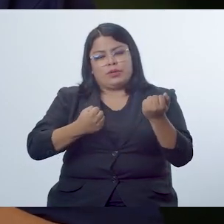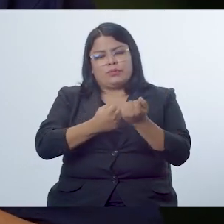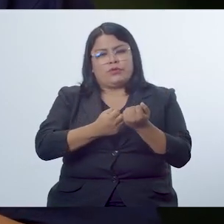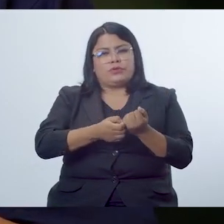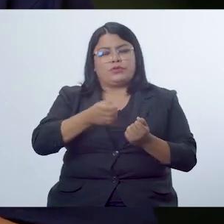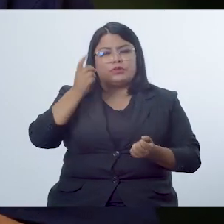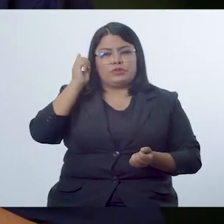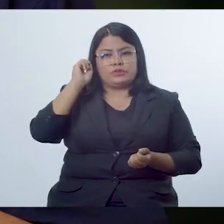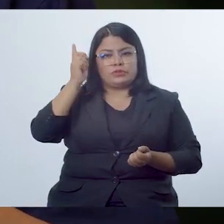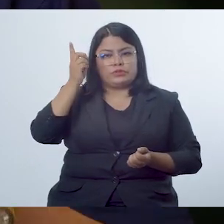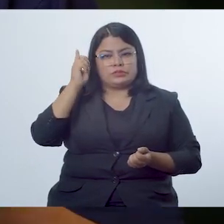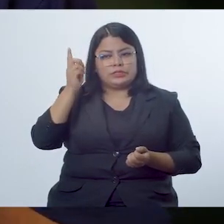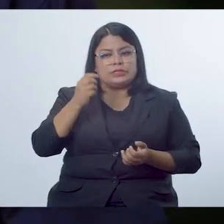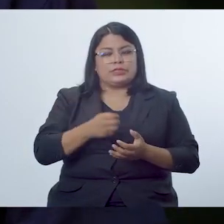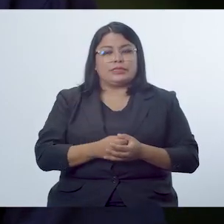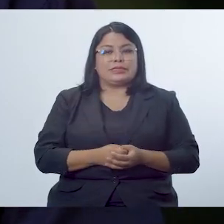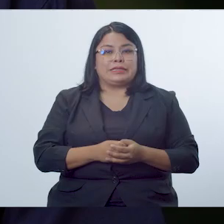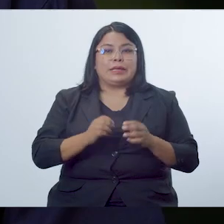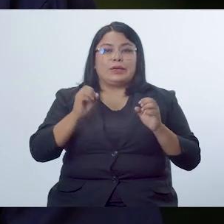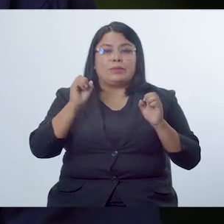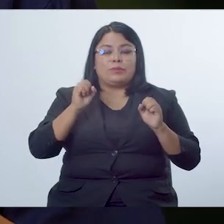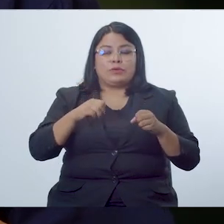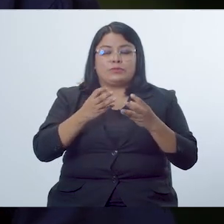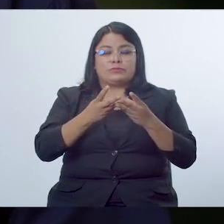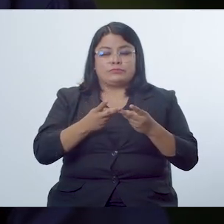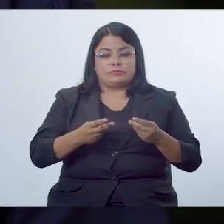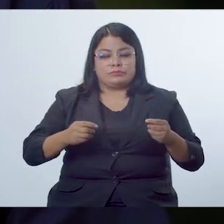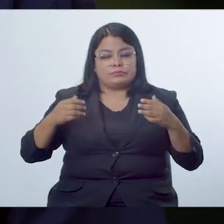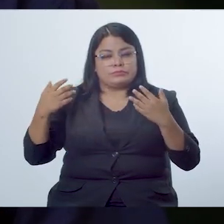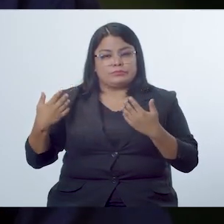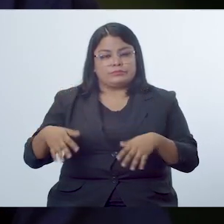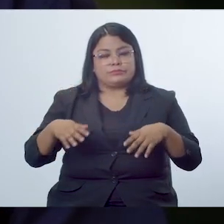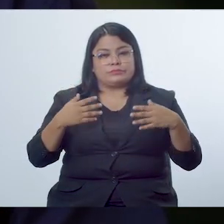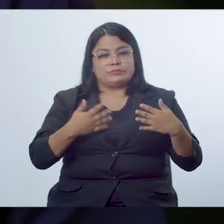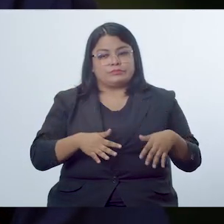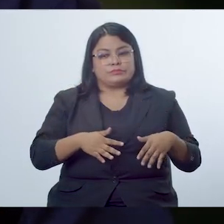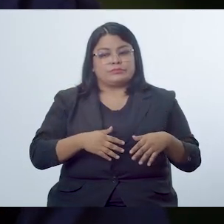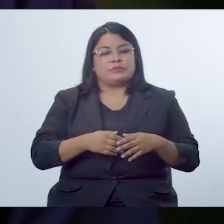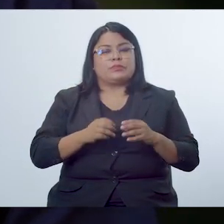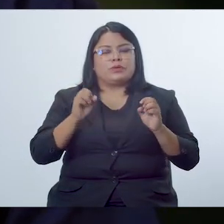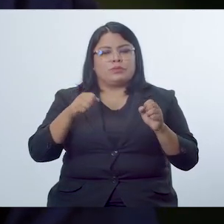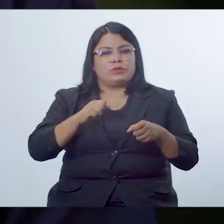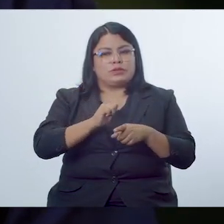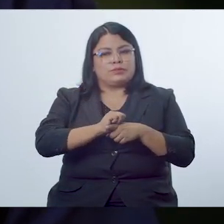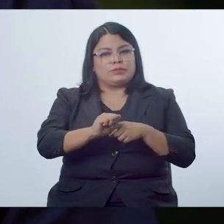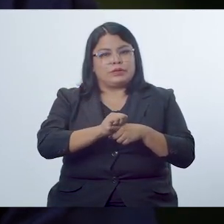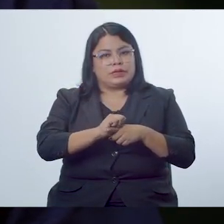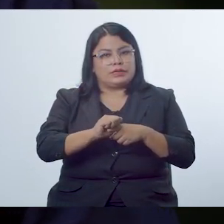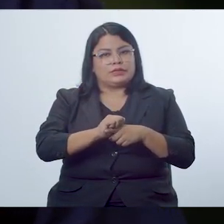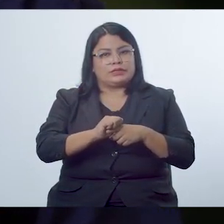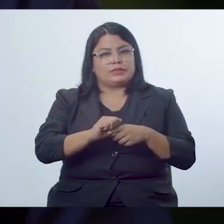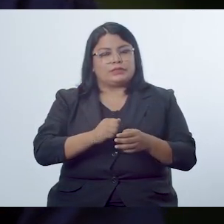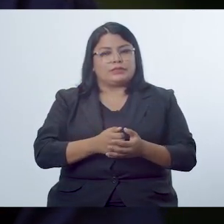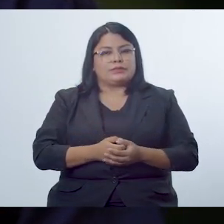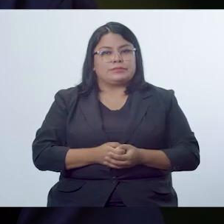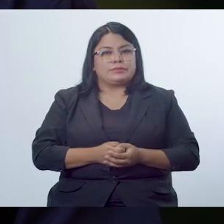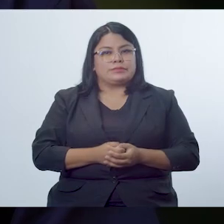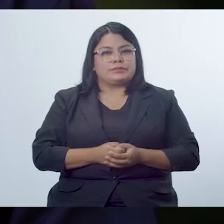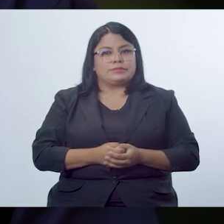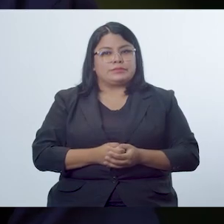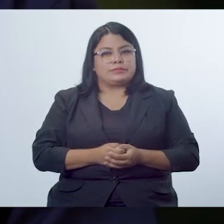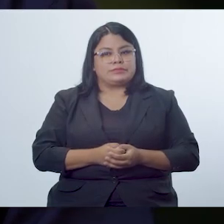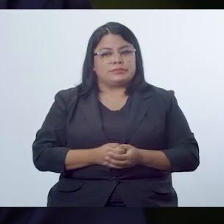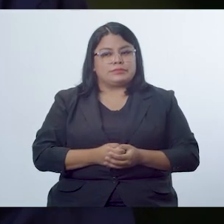apoyo del docente nada más como mediador, puede resolver una actividad donde pone en práctica lo que ha aprendido en la